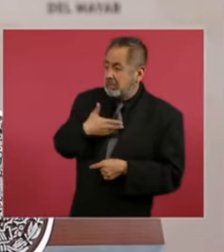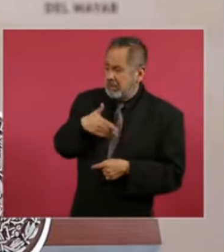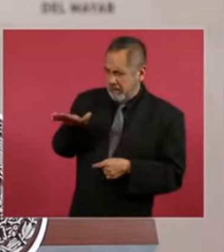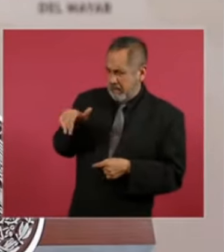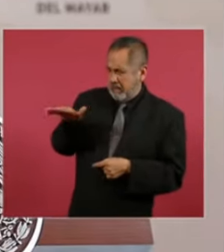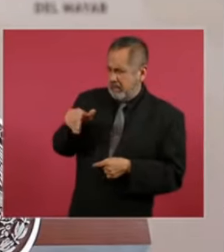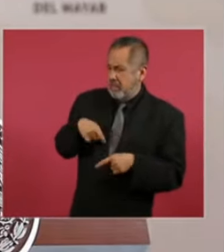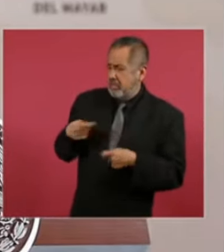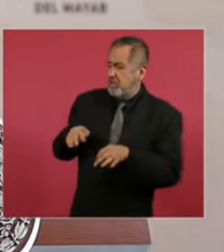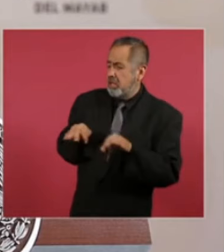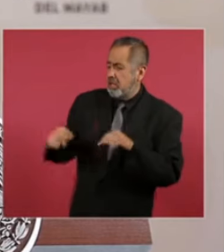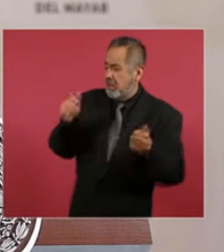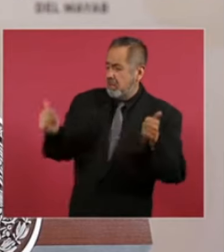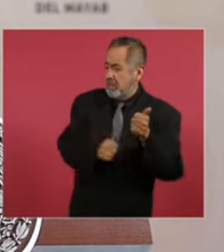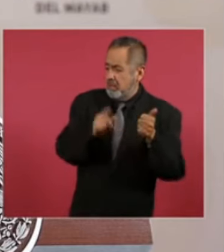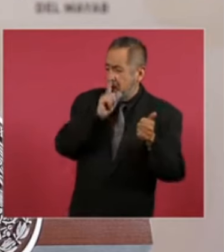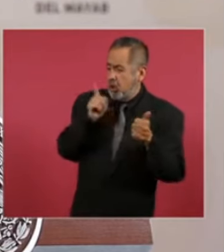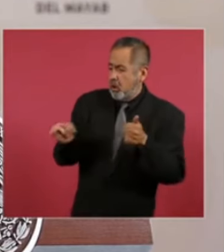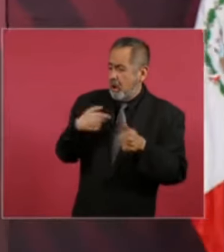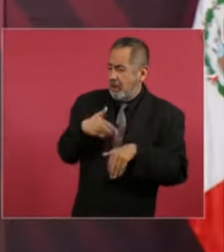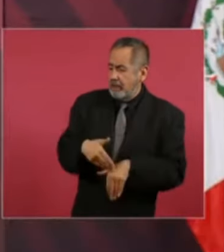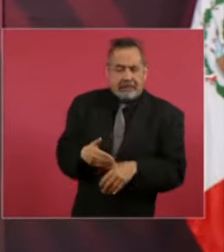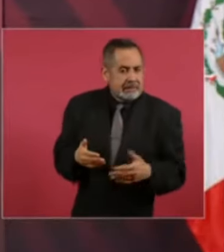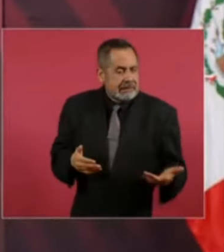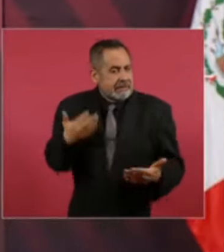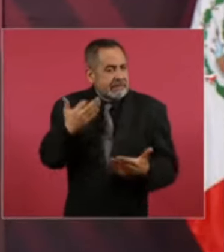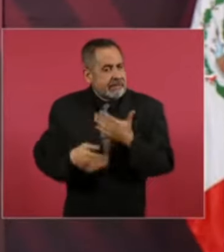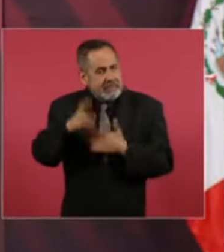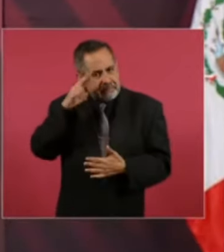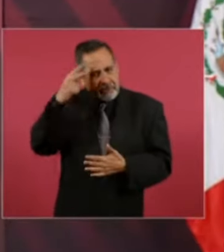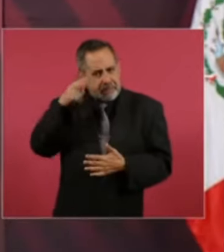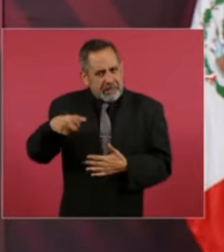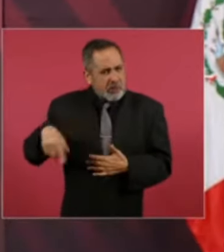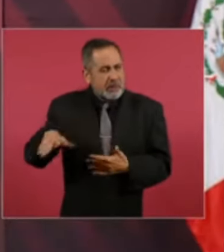a México porque aunque haya